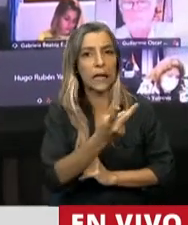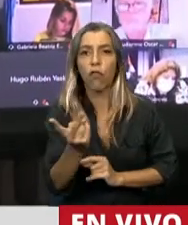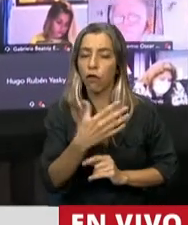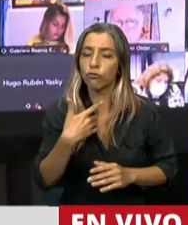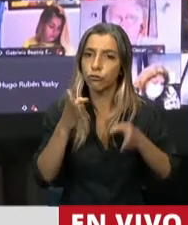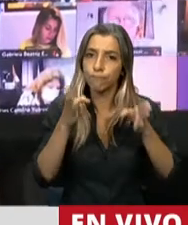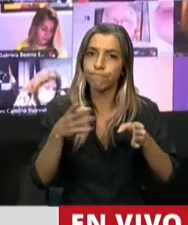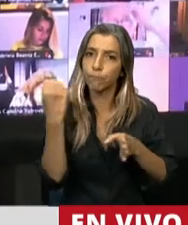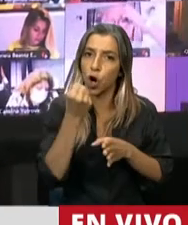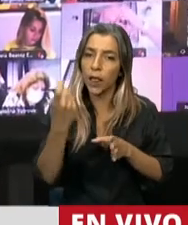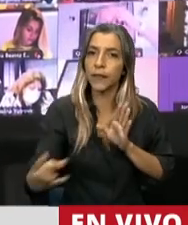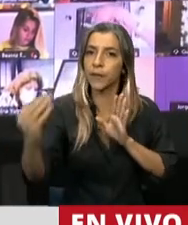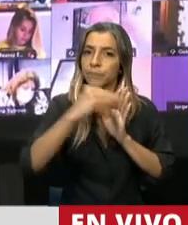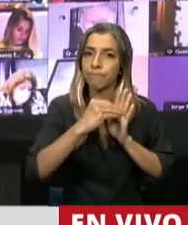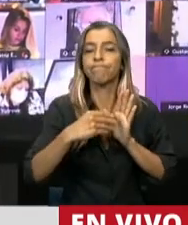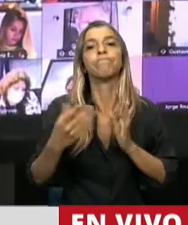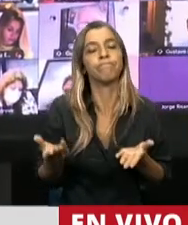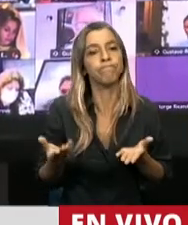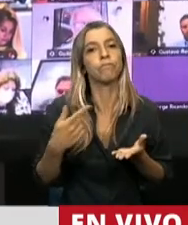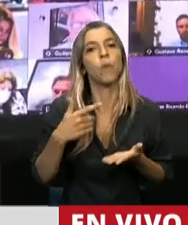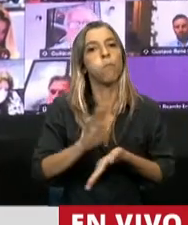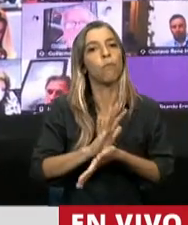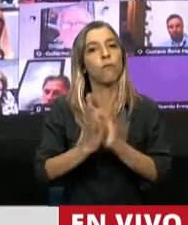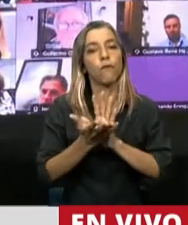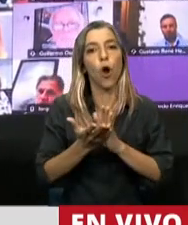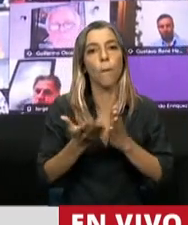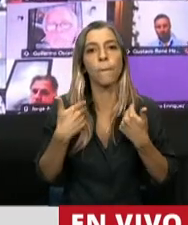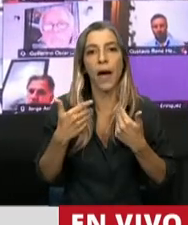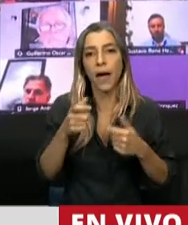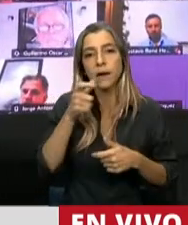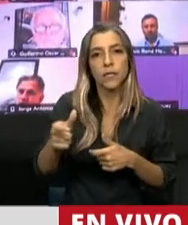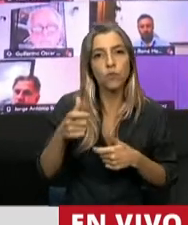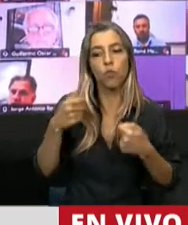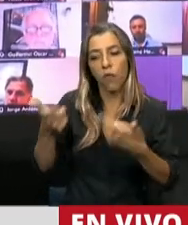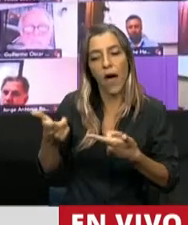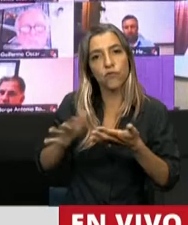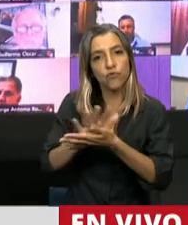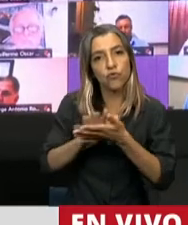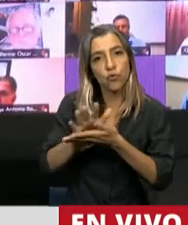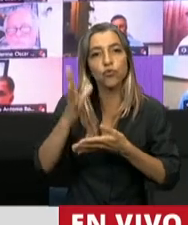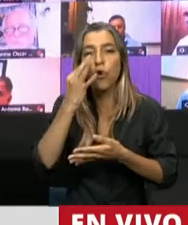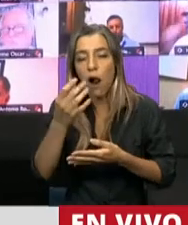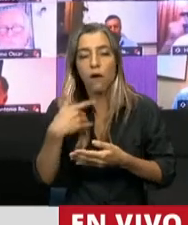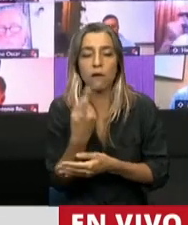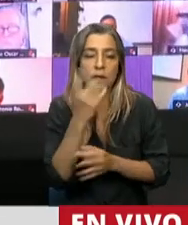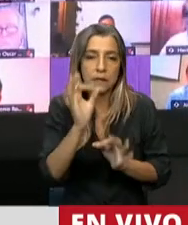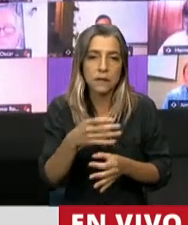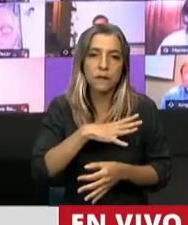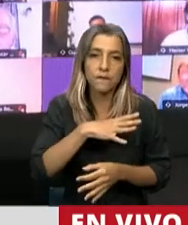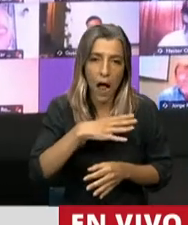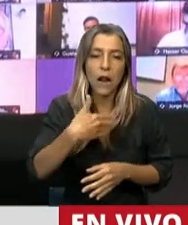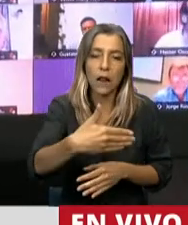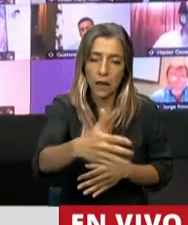involucrado porque creo que estamos dando una respuesta, pero esta respuesta es parcial porque falta, creo que tenemos que seguir